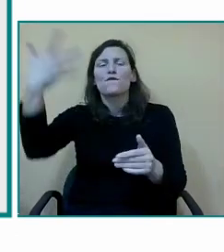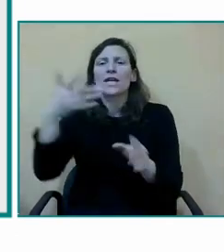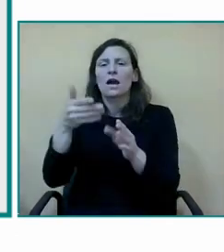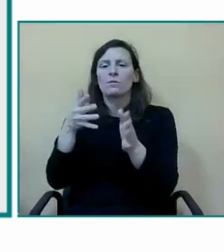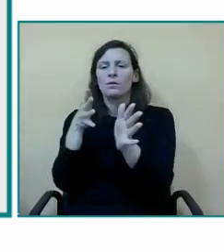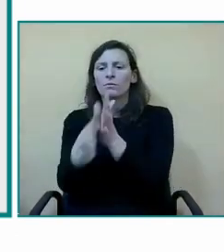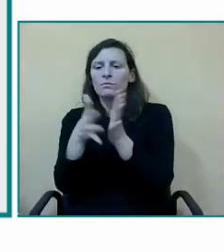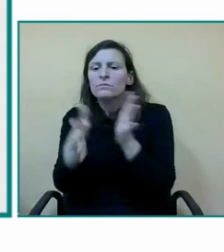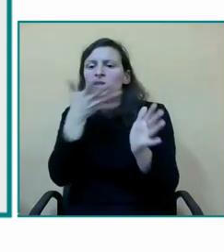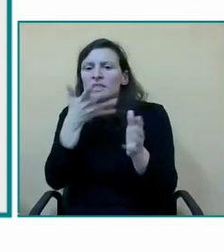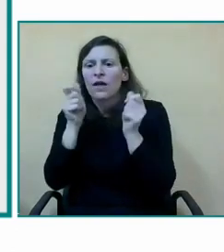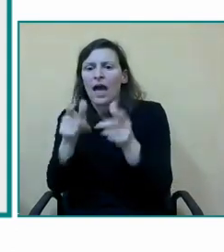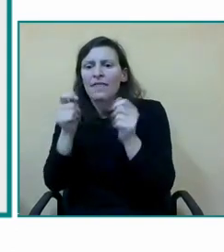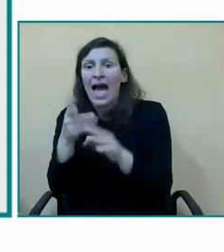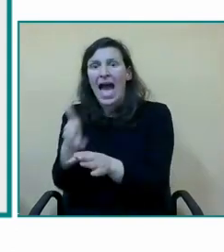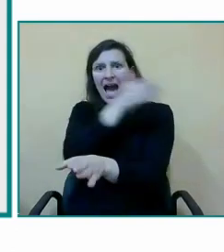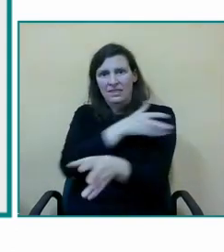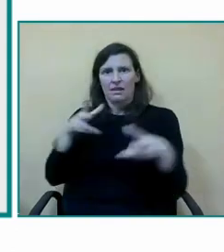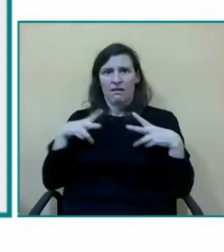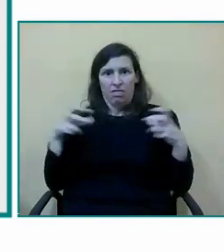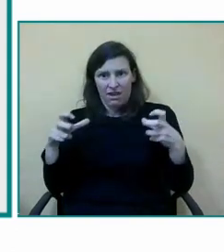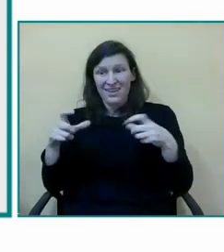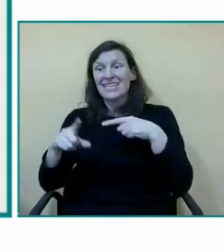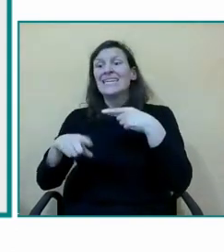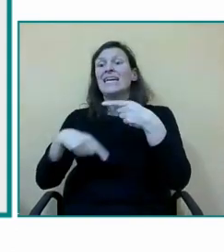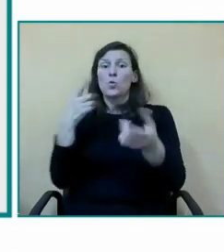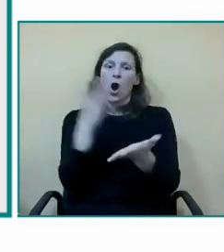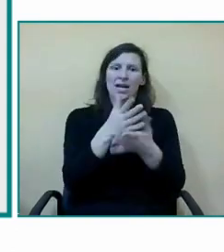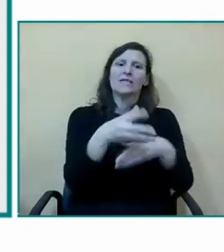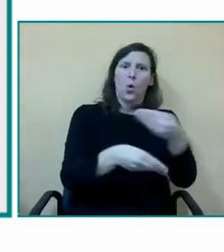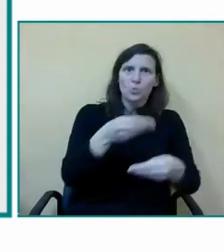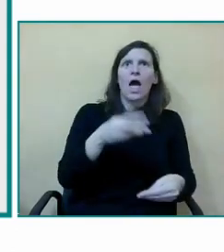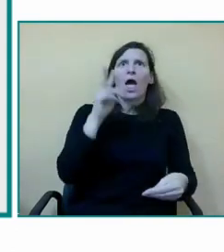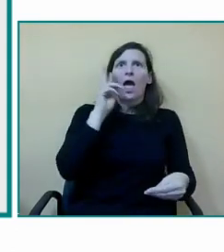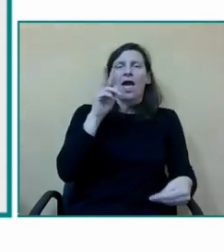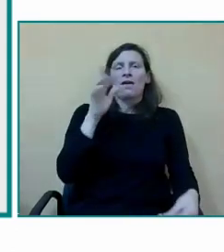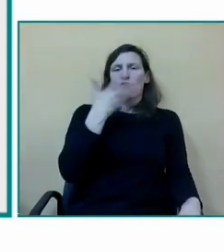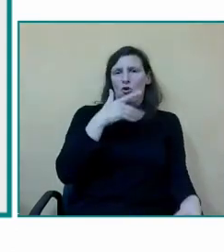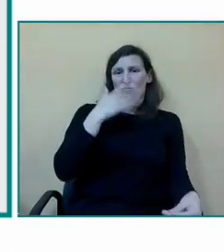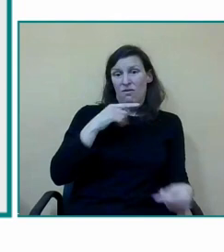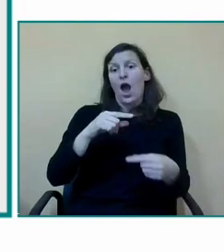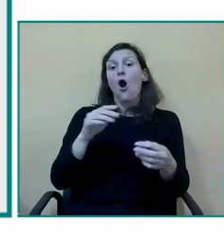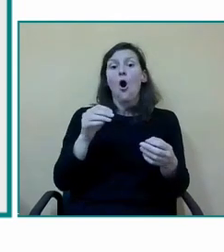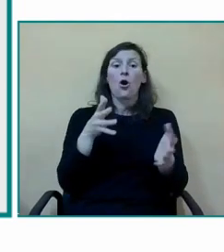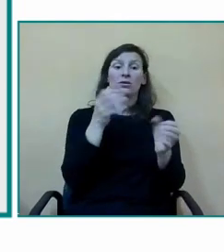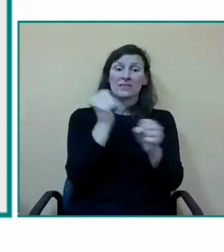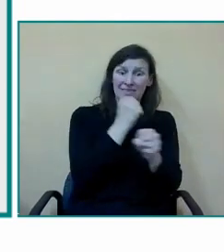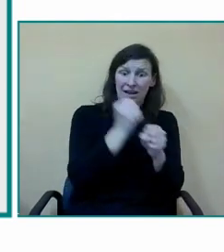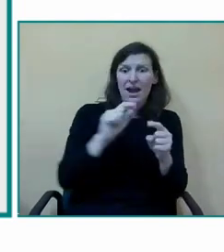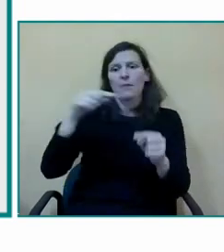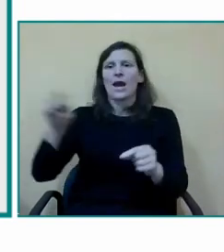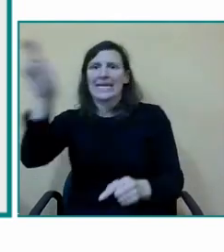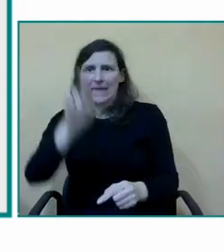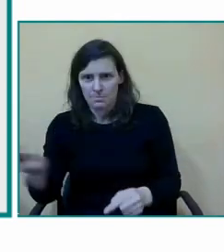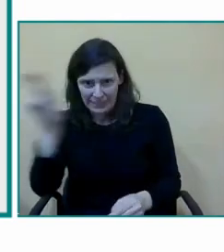lengua de signos gracias a esta línea de trabajo vamos a conseguir nuestra meta y que es que la integración y la inclusión sea